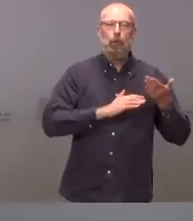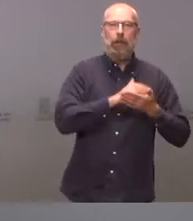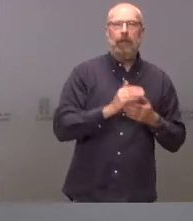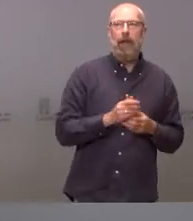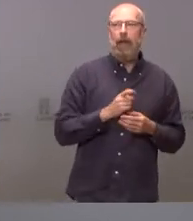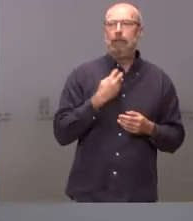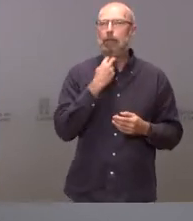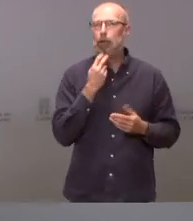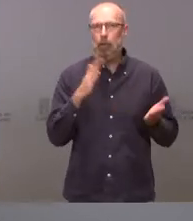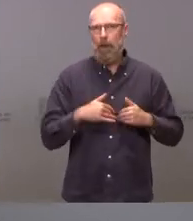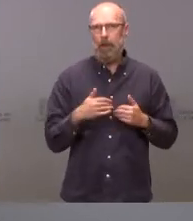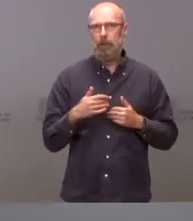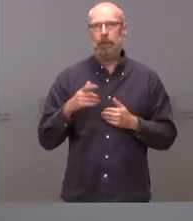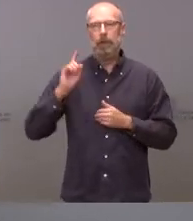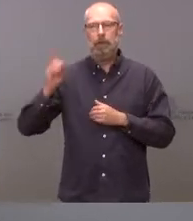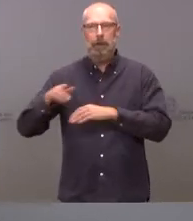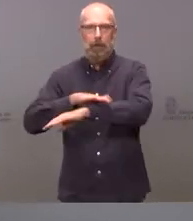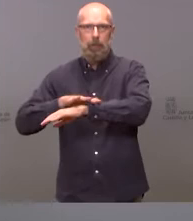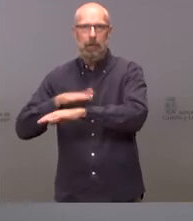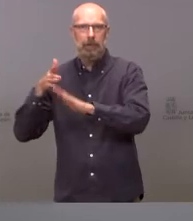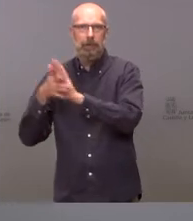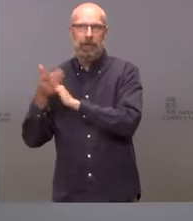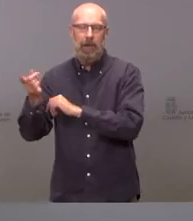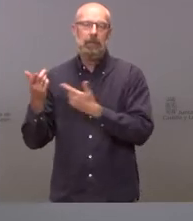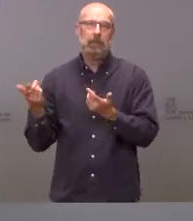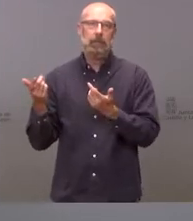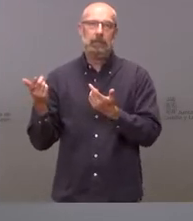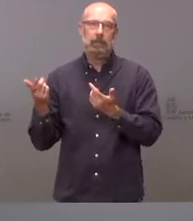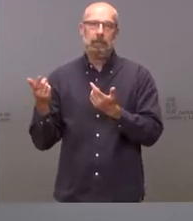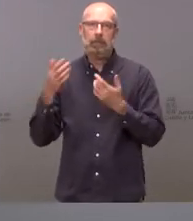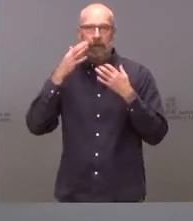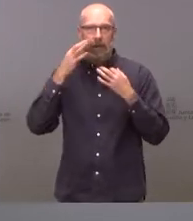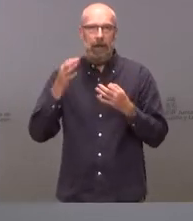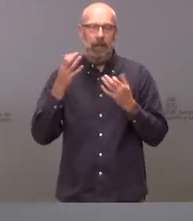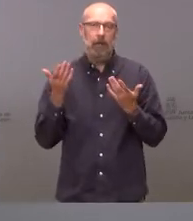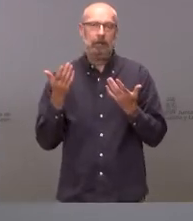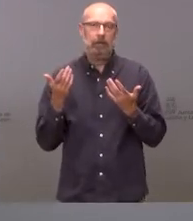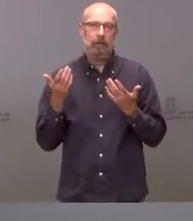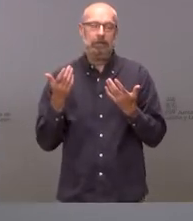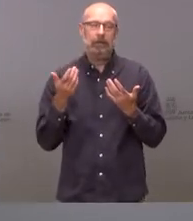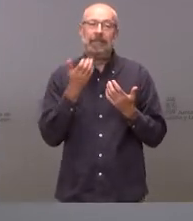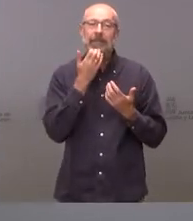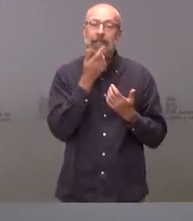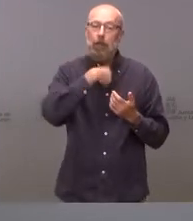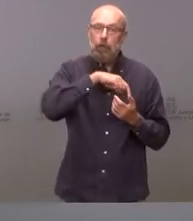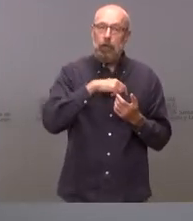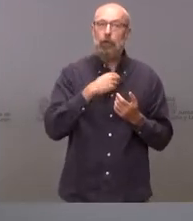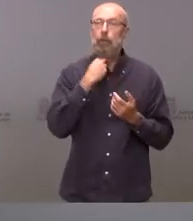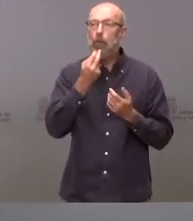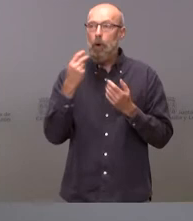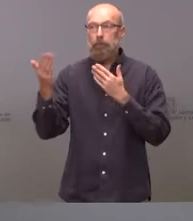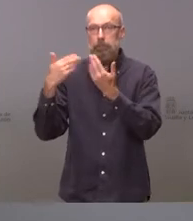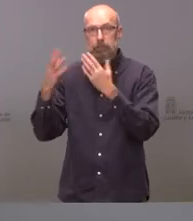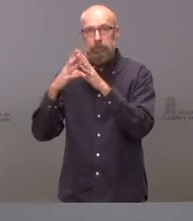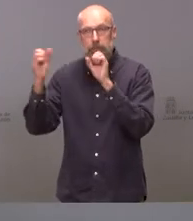participación de las posiciones territoriales que nos hubiera ayudado a gestionarlos en mejores condiciones. Pero sí, son cantidades que se